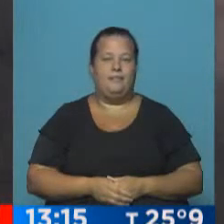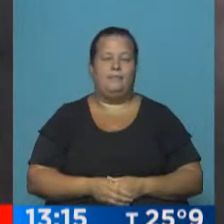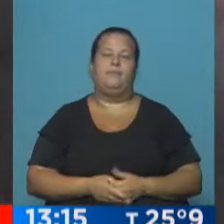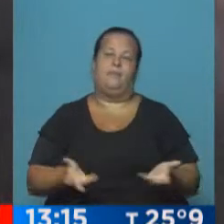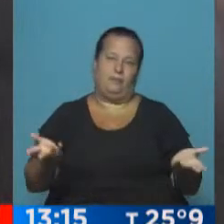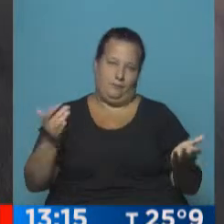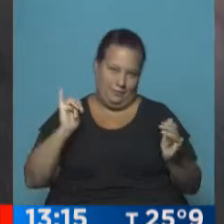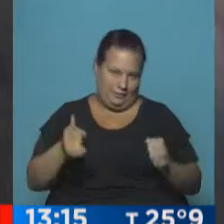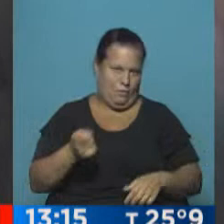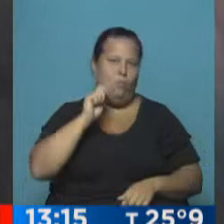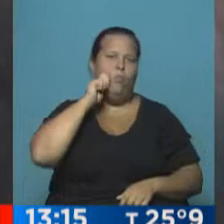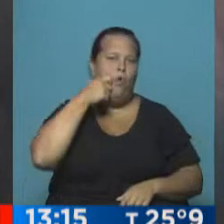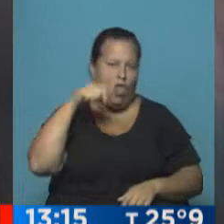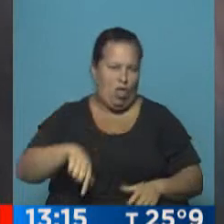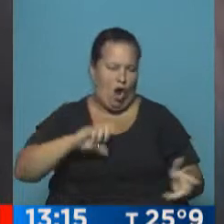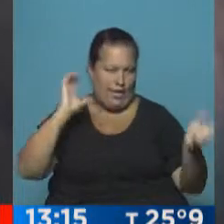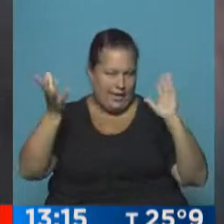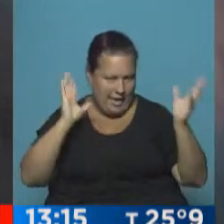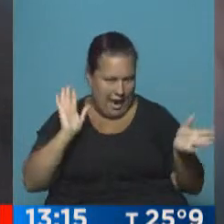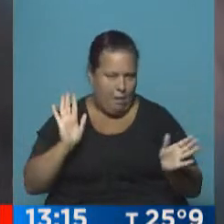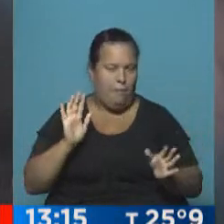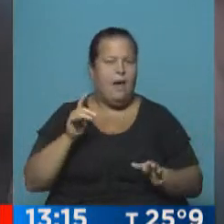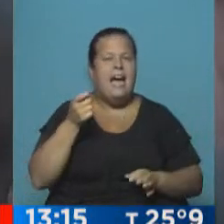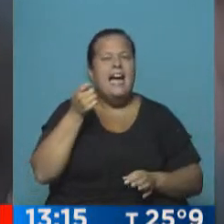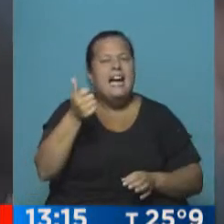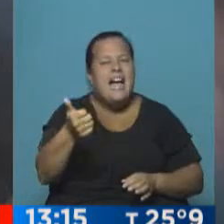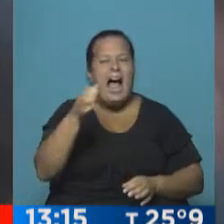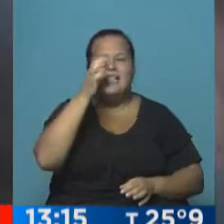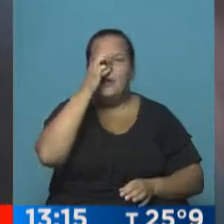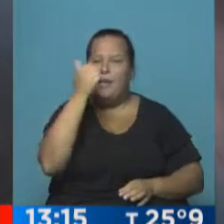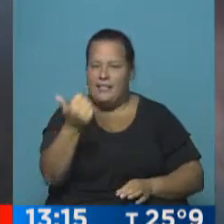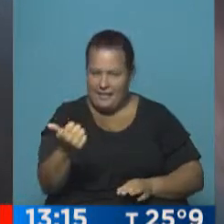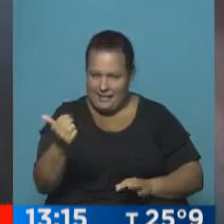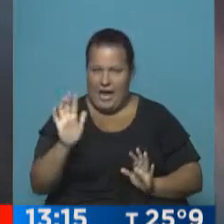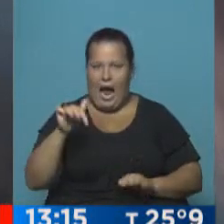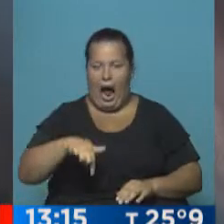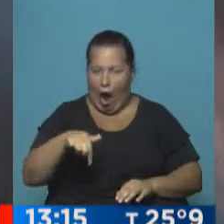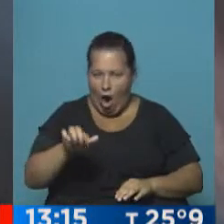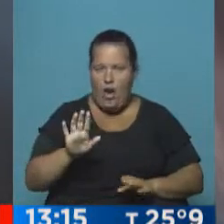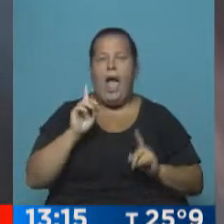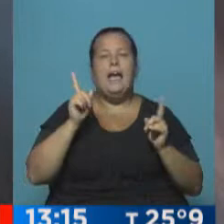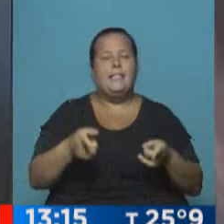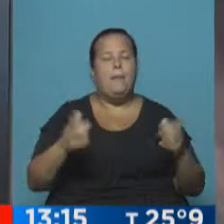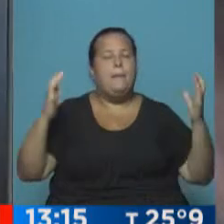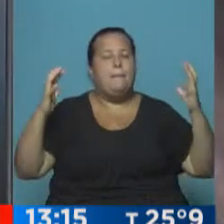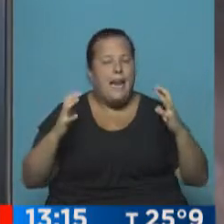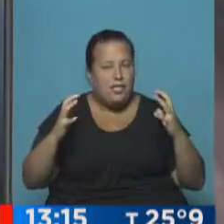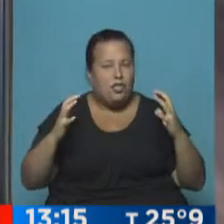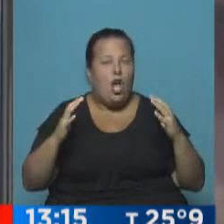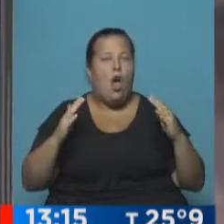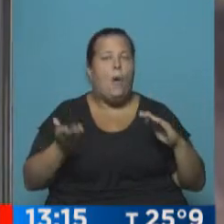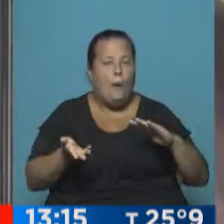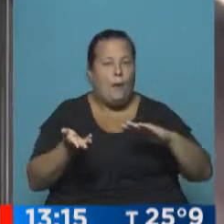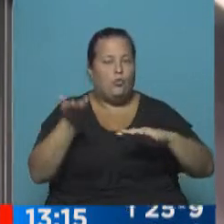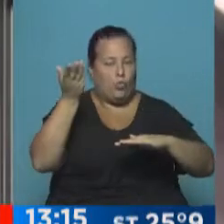Pero súper agradable el día de hoy, Está casi tocando los 26, Roberto, en este momento. Además, la presión atmosférica está en